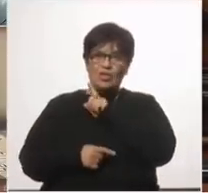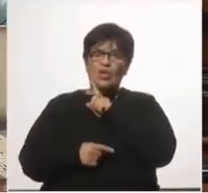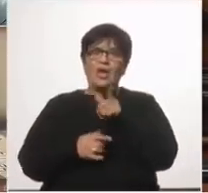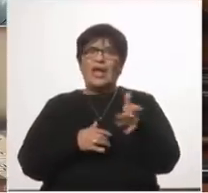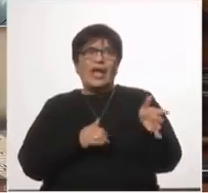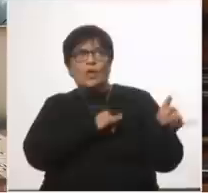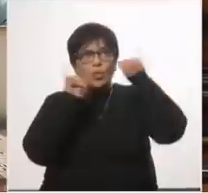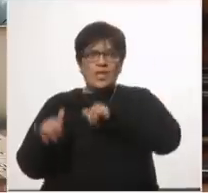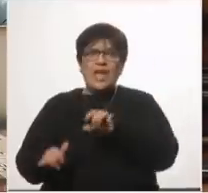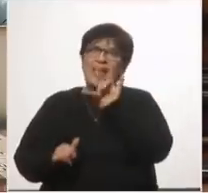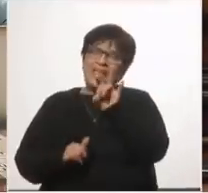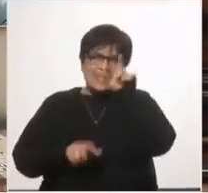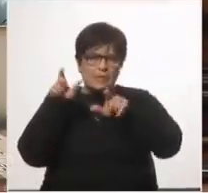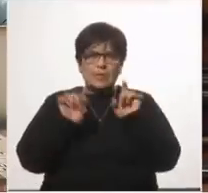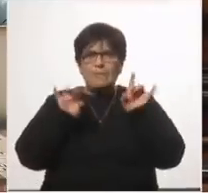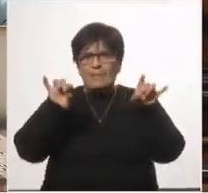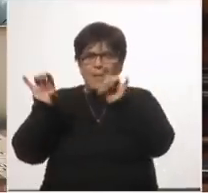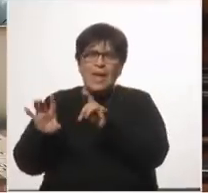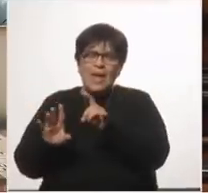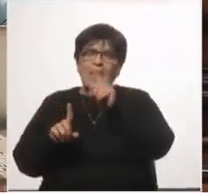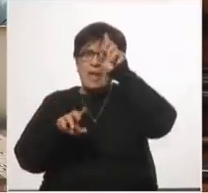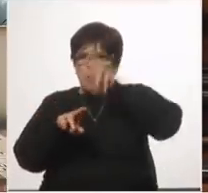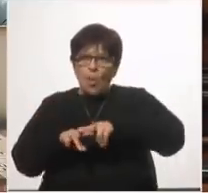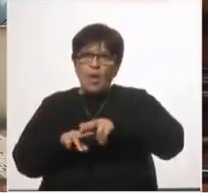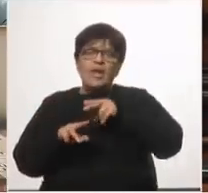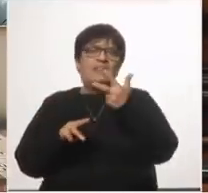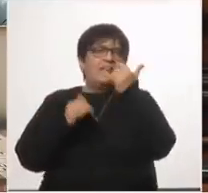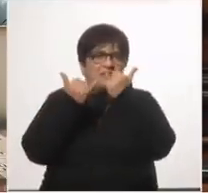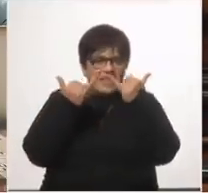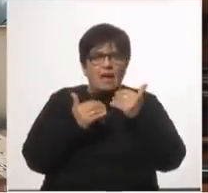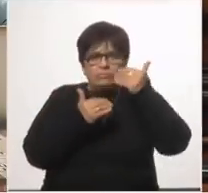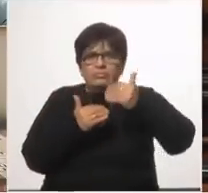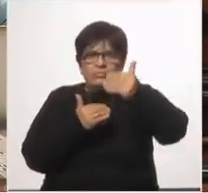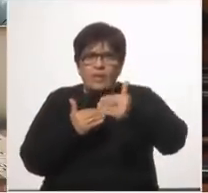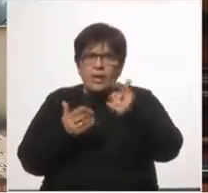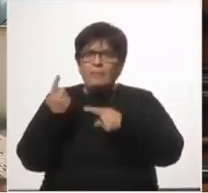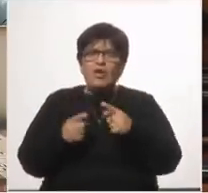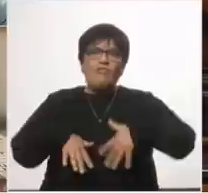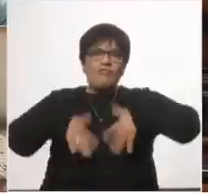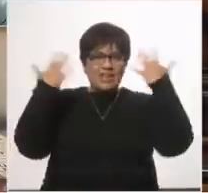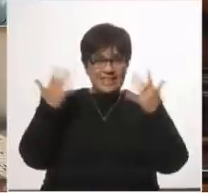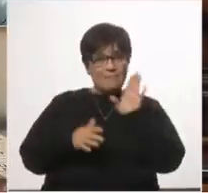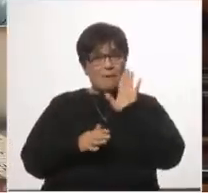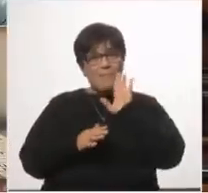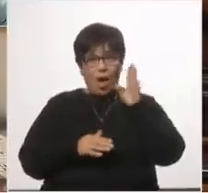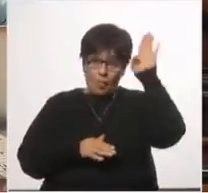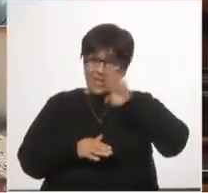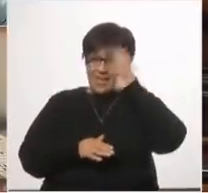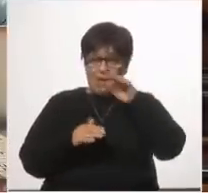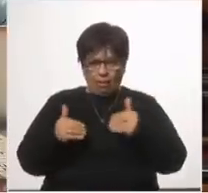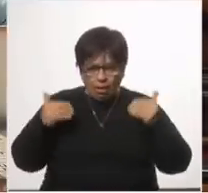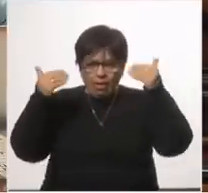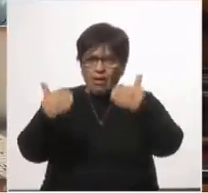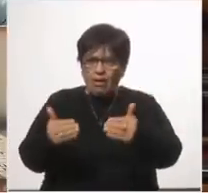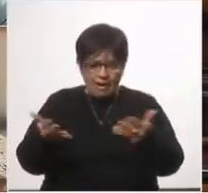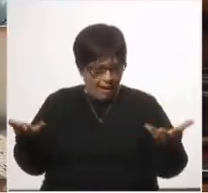y una muerte cada tres días se decidió postergar el día de la madre y en el 2021 en el pico en el pico de